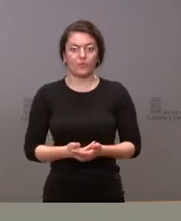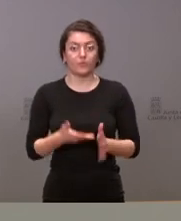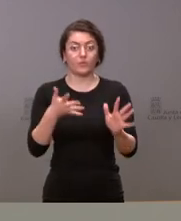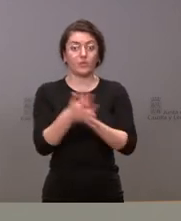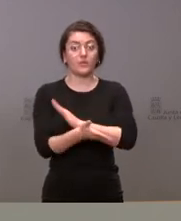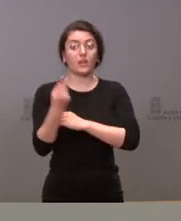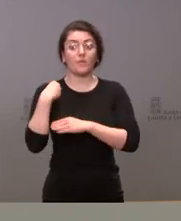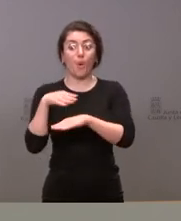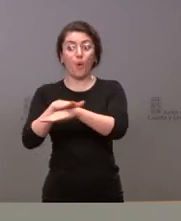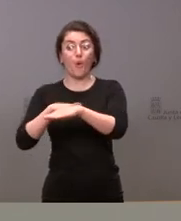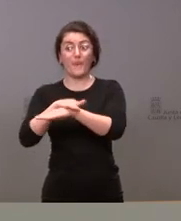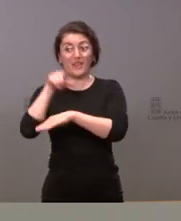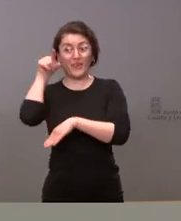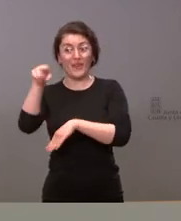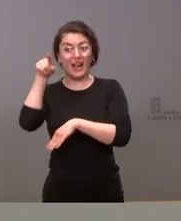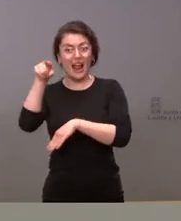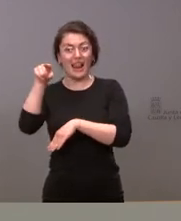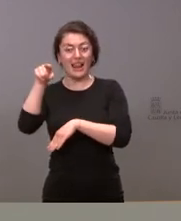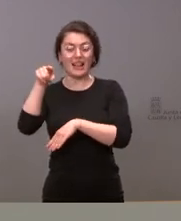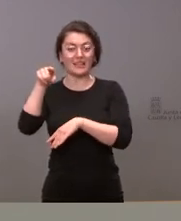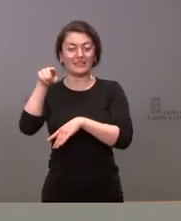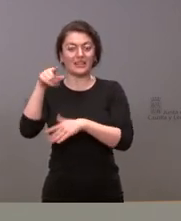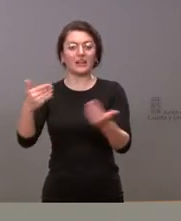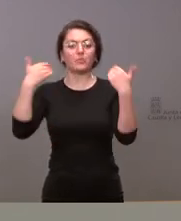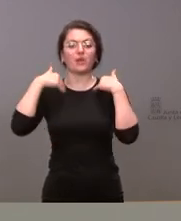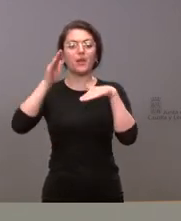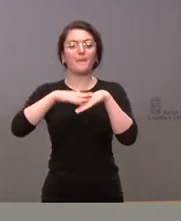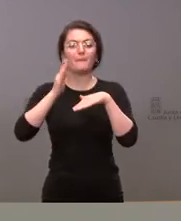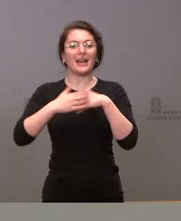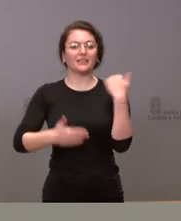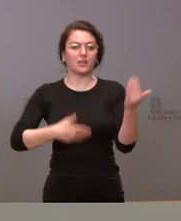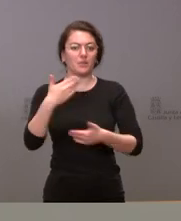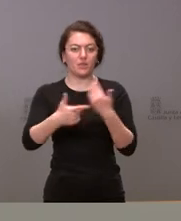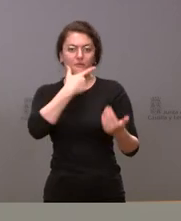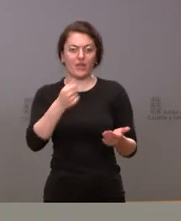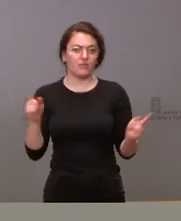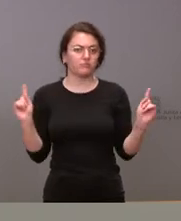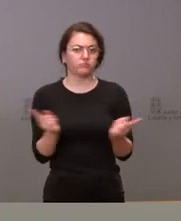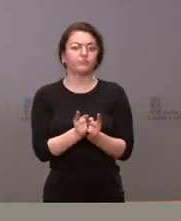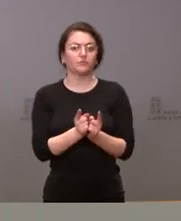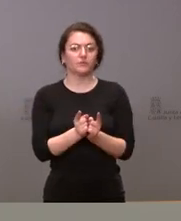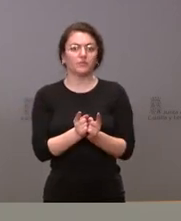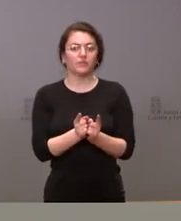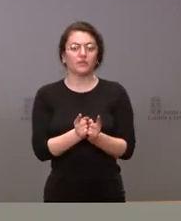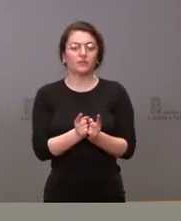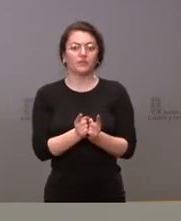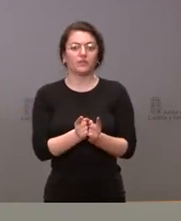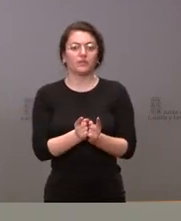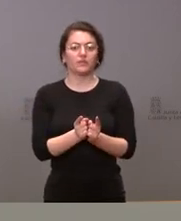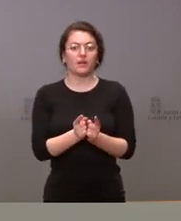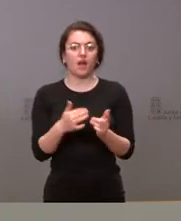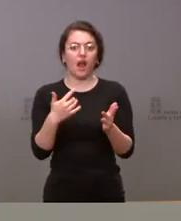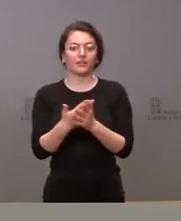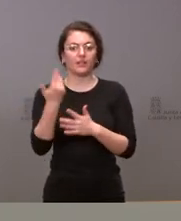el facilitar y simplificar toda la tramitación y por tanto reducir trámites y llevar a cabo